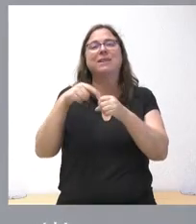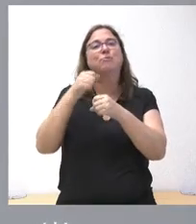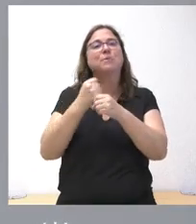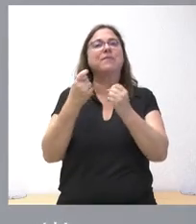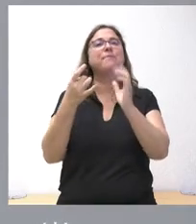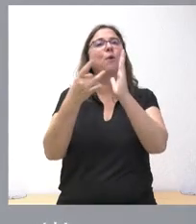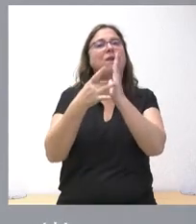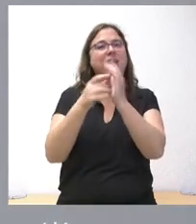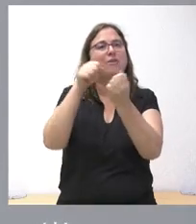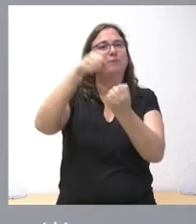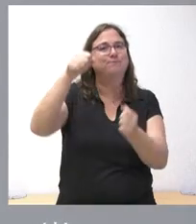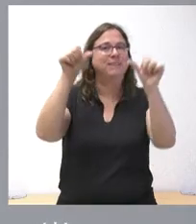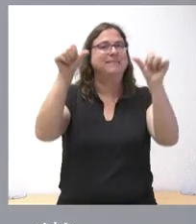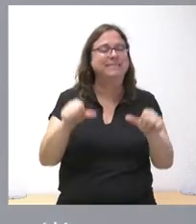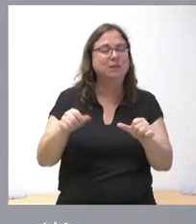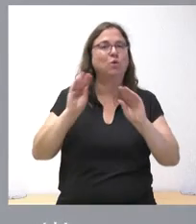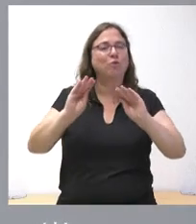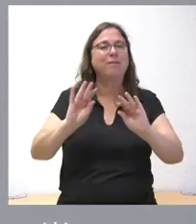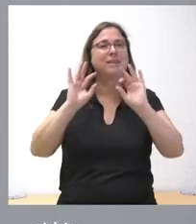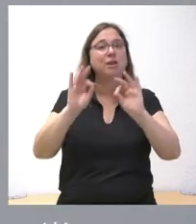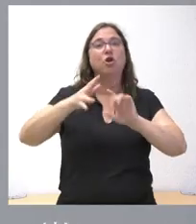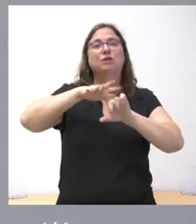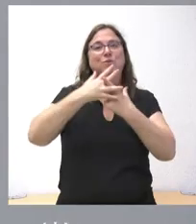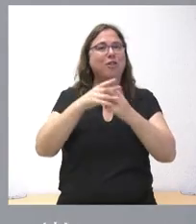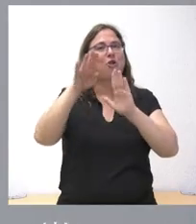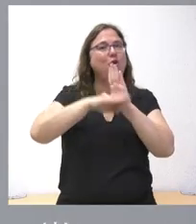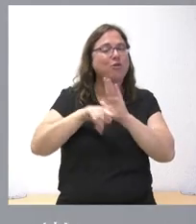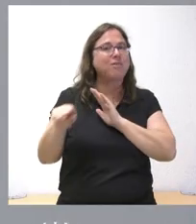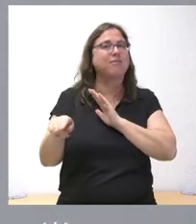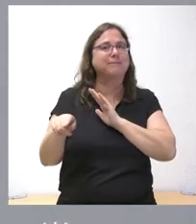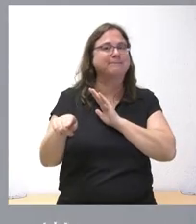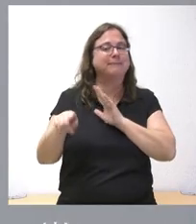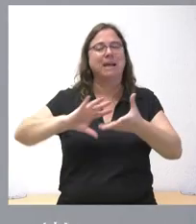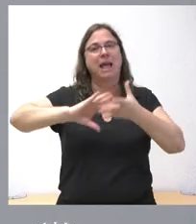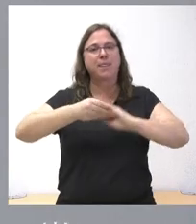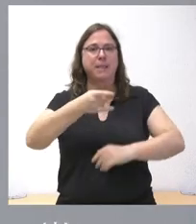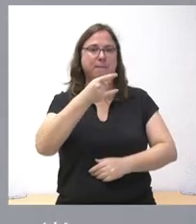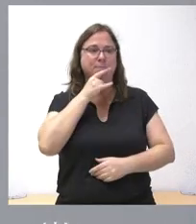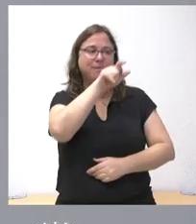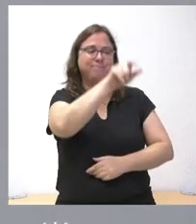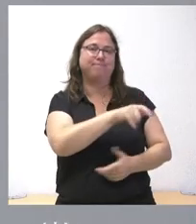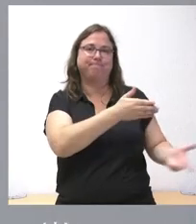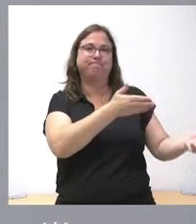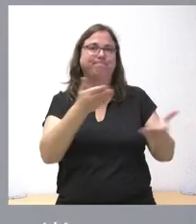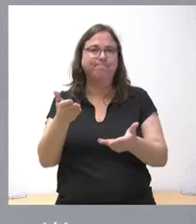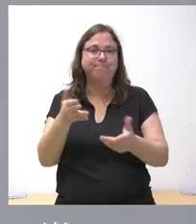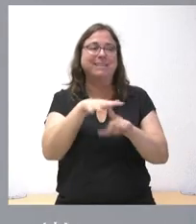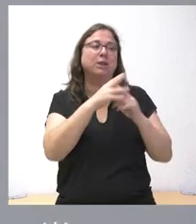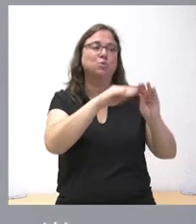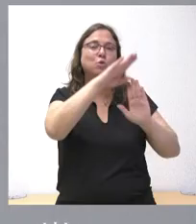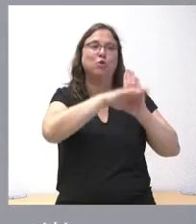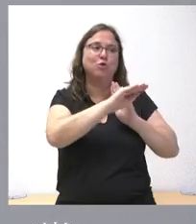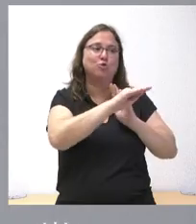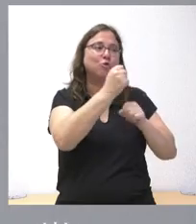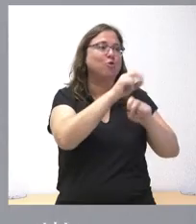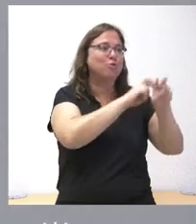algunas ubicaciones o algunas circunstancias o algunas condiciones que no se adaptan bien a las circunstancias o condiciones que